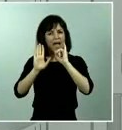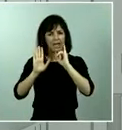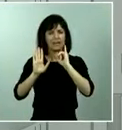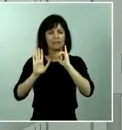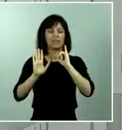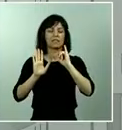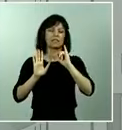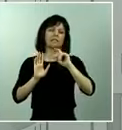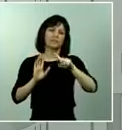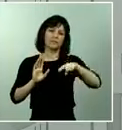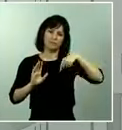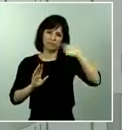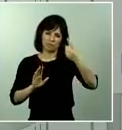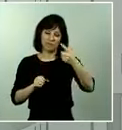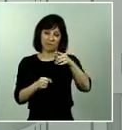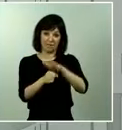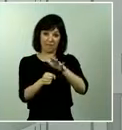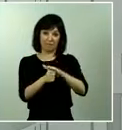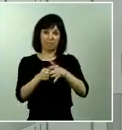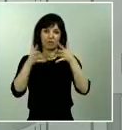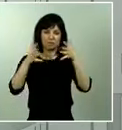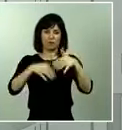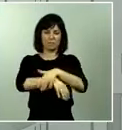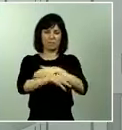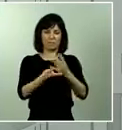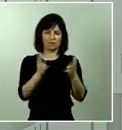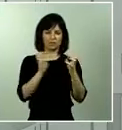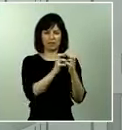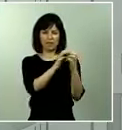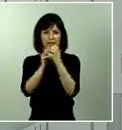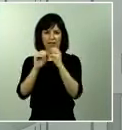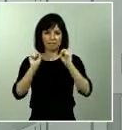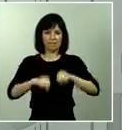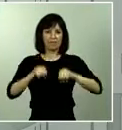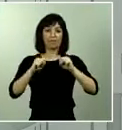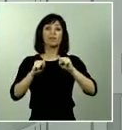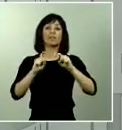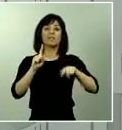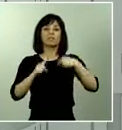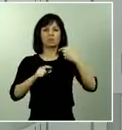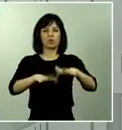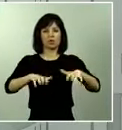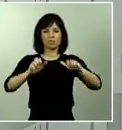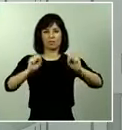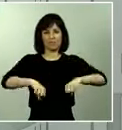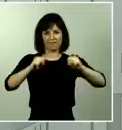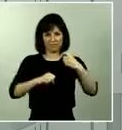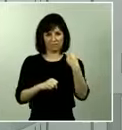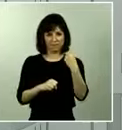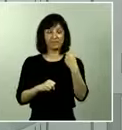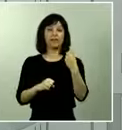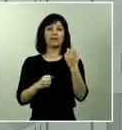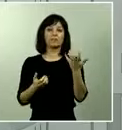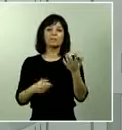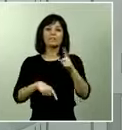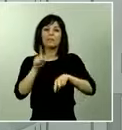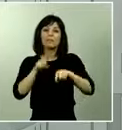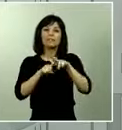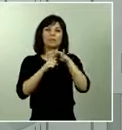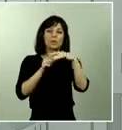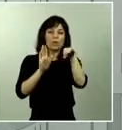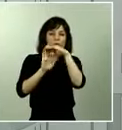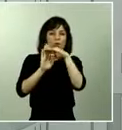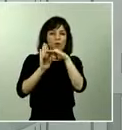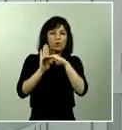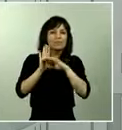el martes en el Consejo de Ministros y que requerirán de la autorización del Congreso, puedan, en ciertas condiciones y siempre preservando